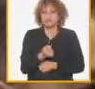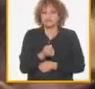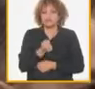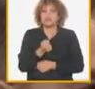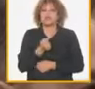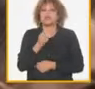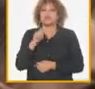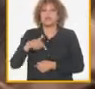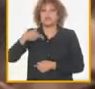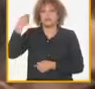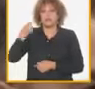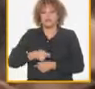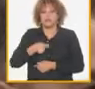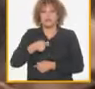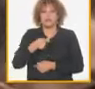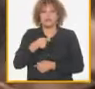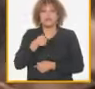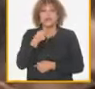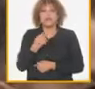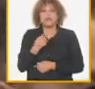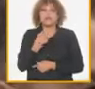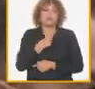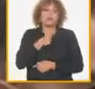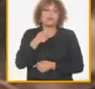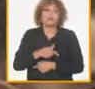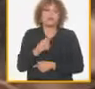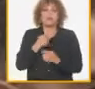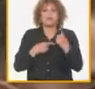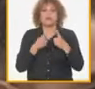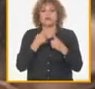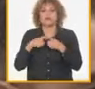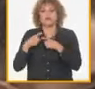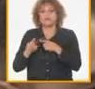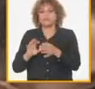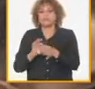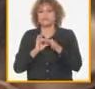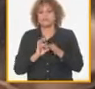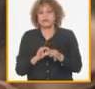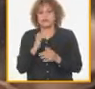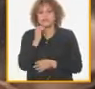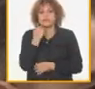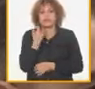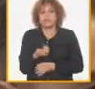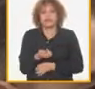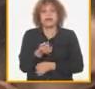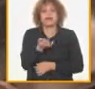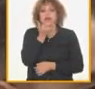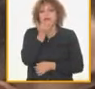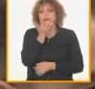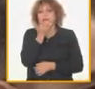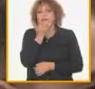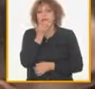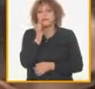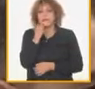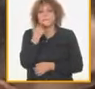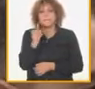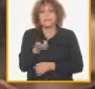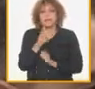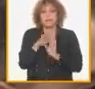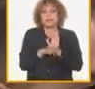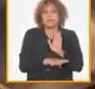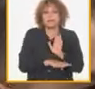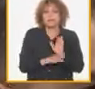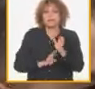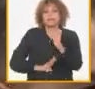penal y penitenciaria también en aquellos hechos más graves en los hechos que más afectan todas las medidas y el